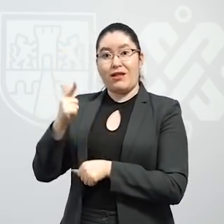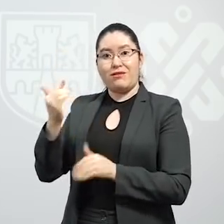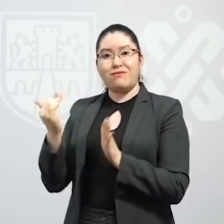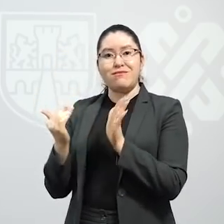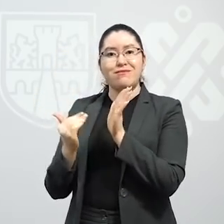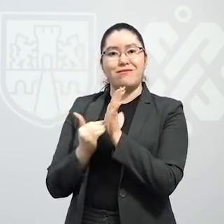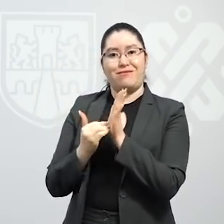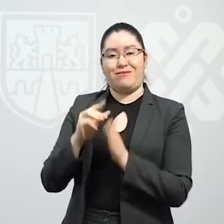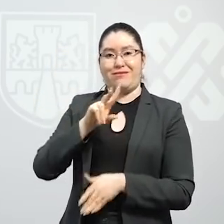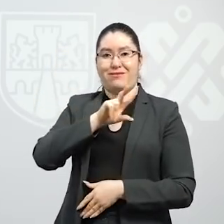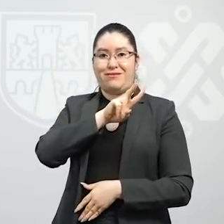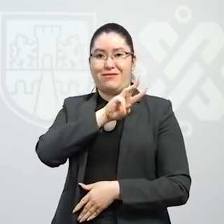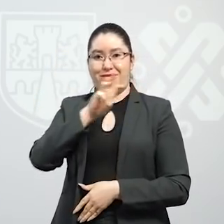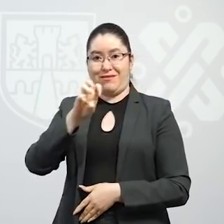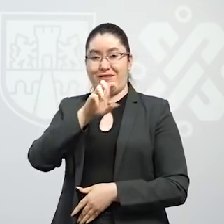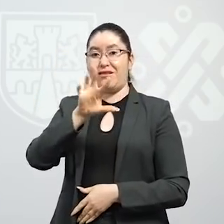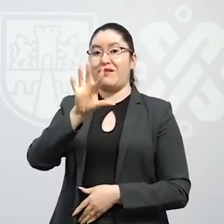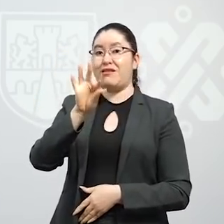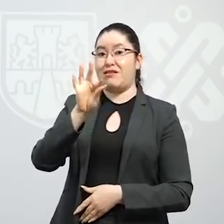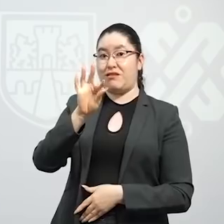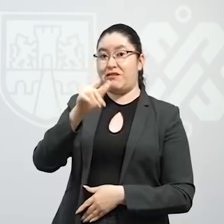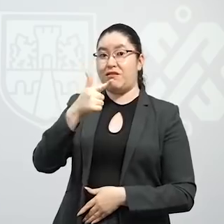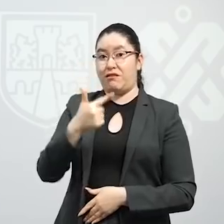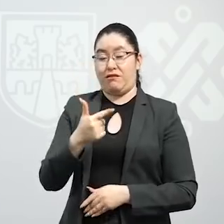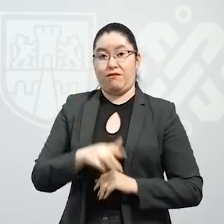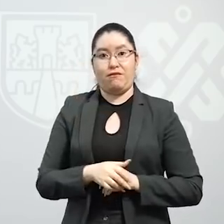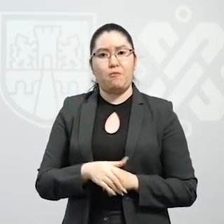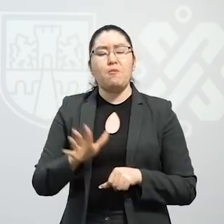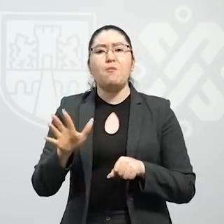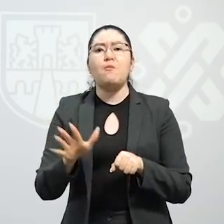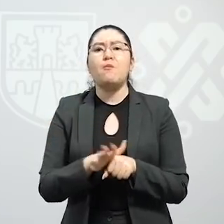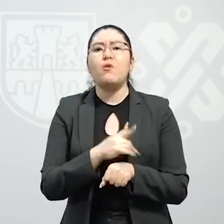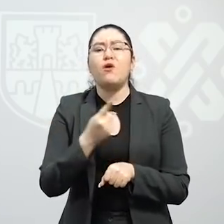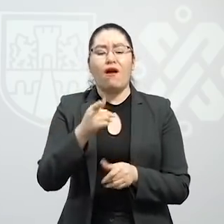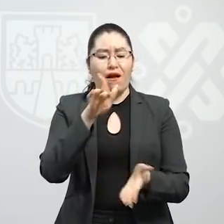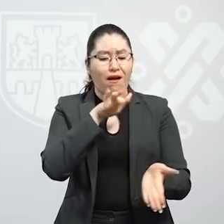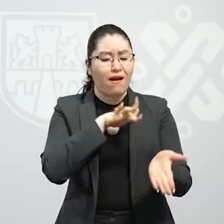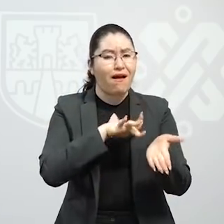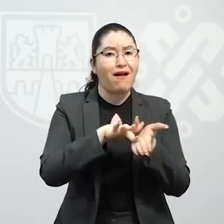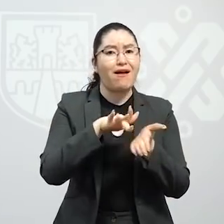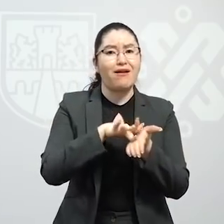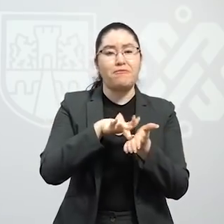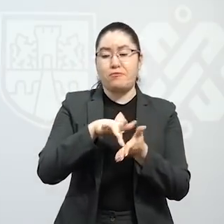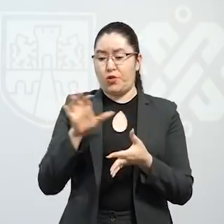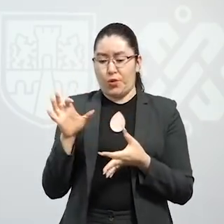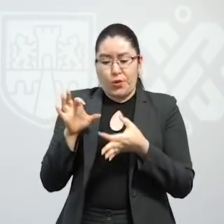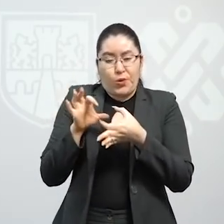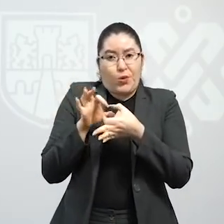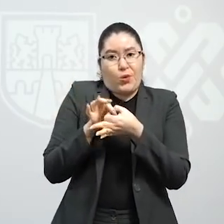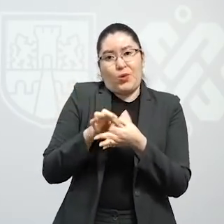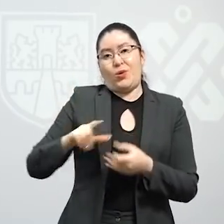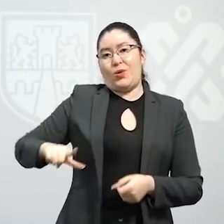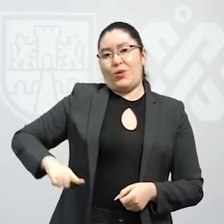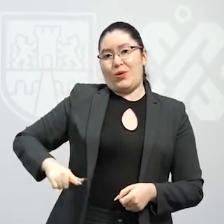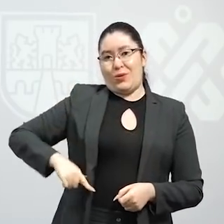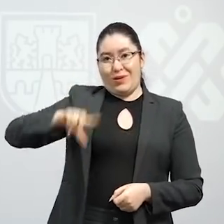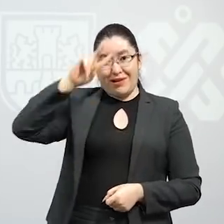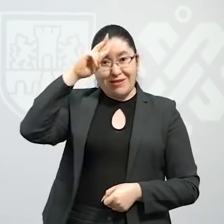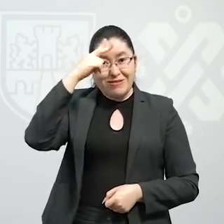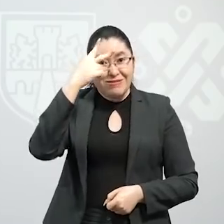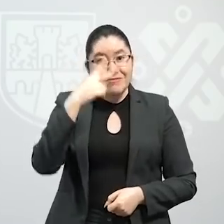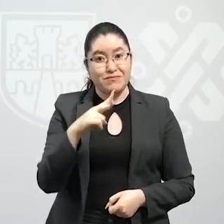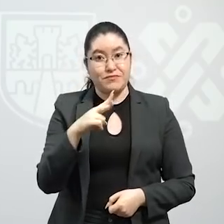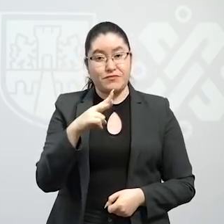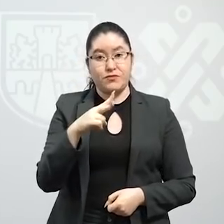.377. Y esto es gracias al apoyo y la coordinación con el Gobierno de México,